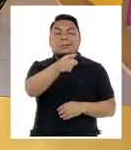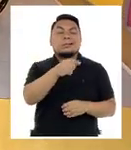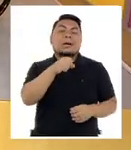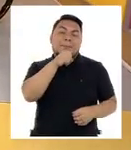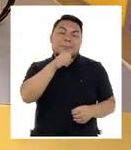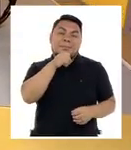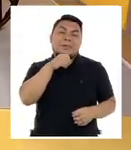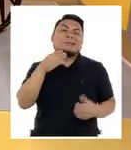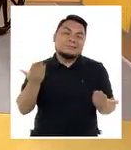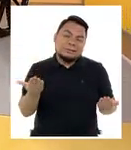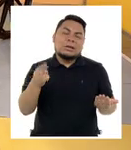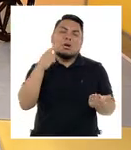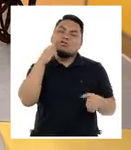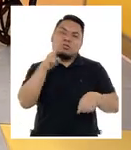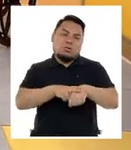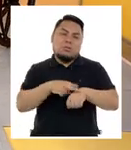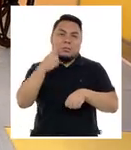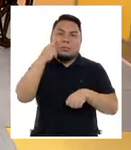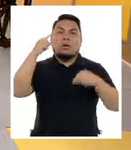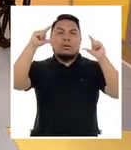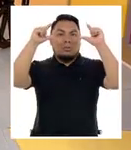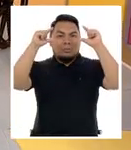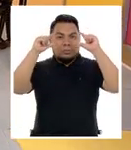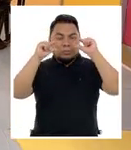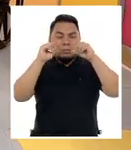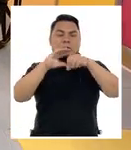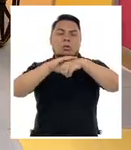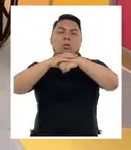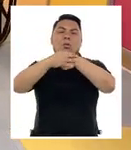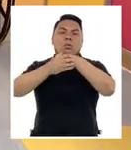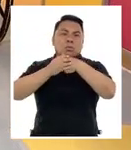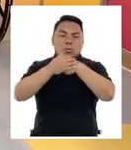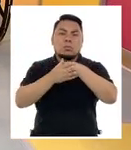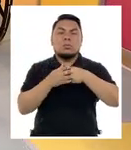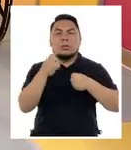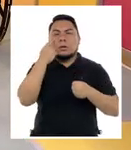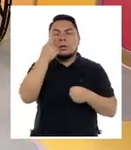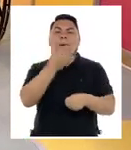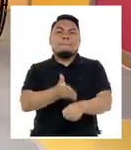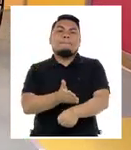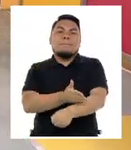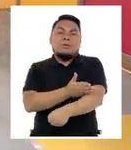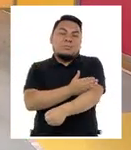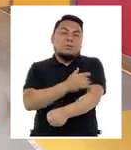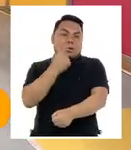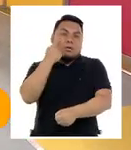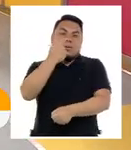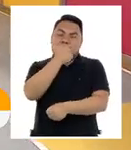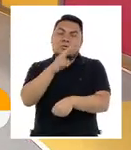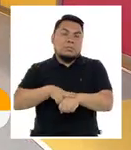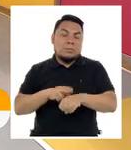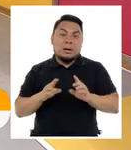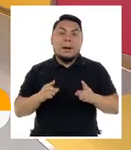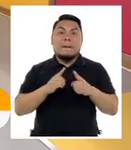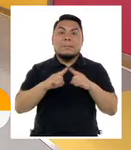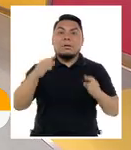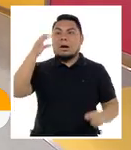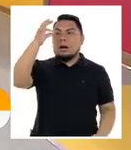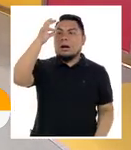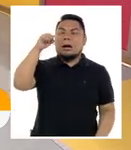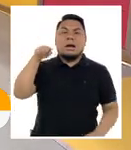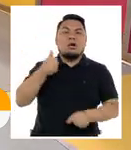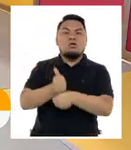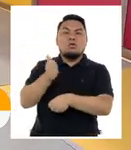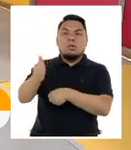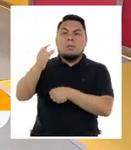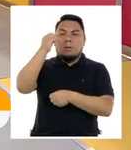se envejece y le va a bajar la visión porque el ojo le va a agarrar cataratas, un envejecimiento progresivo que es algo inevitable y no es por la